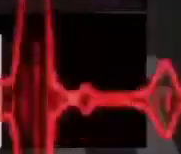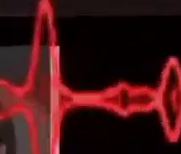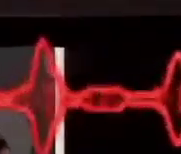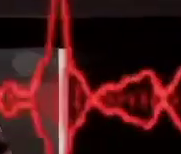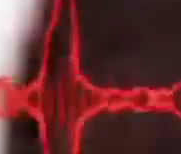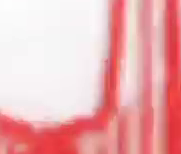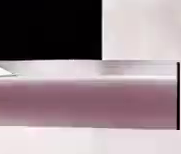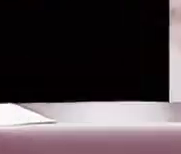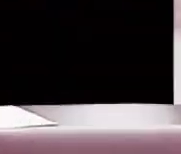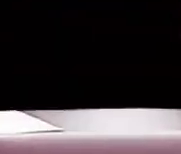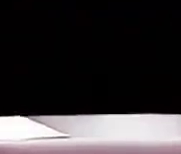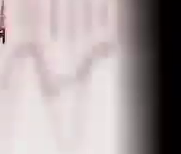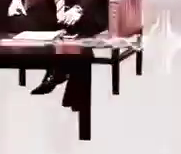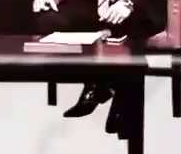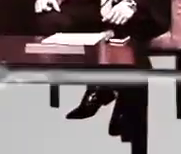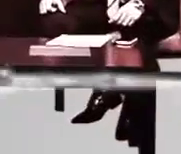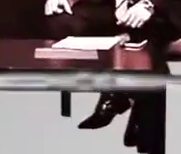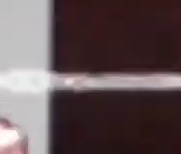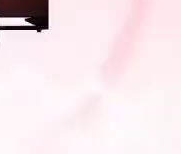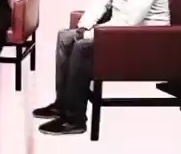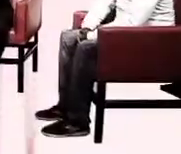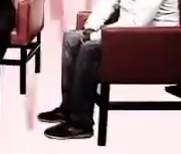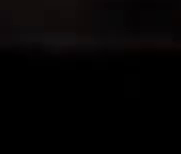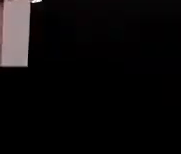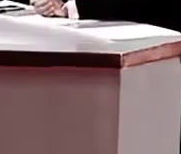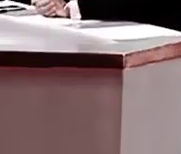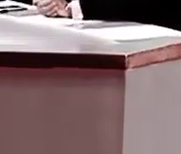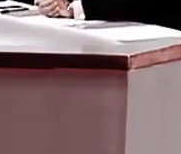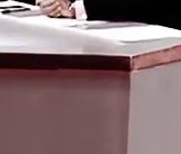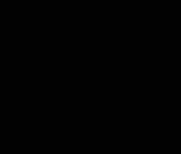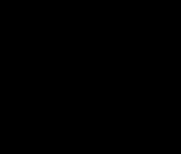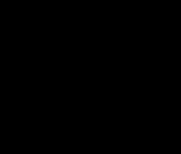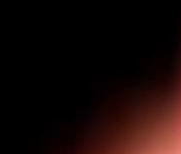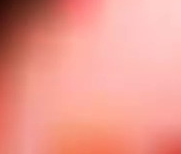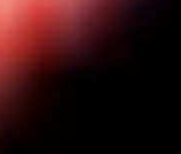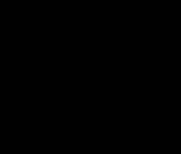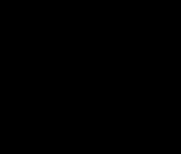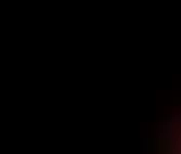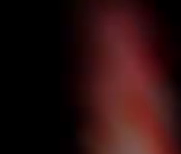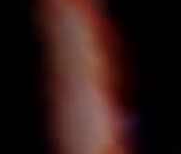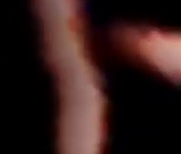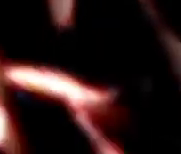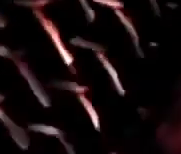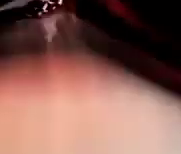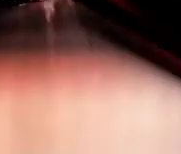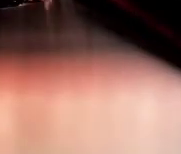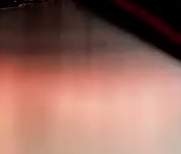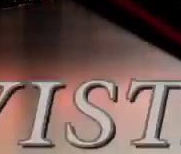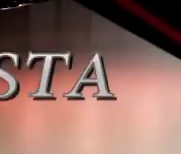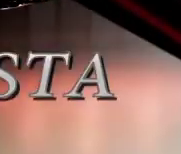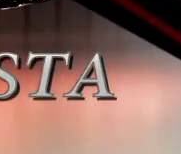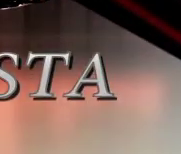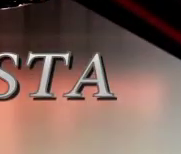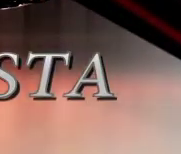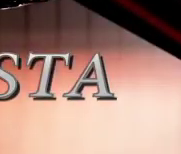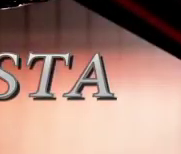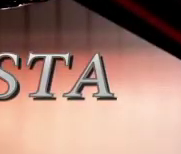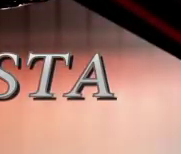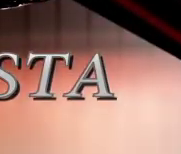Mañana me da mucho gusto que esté aquí en el Estudio de México al Día. Esta mañana vamos a bienvenida del Estudio de México al Día.